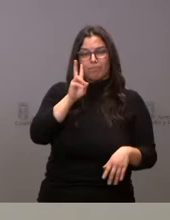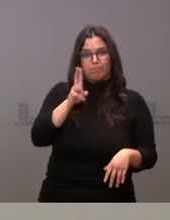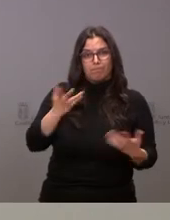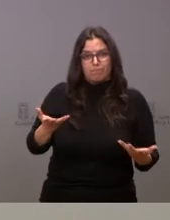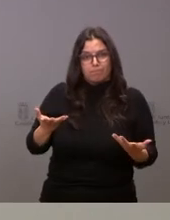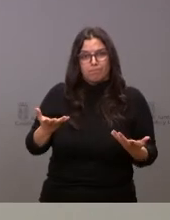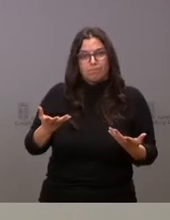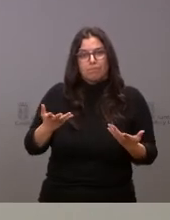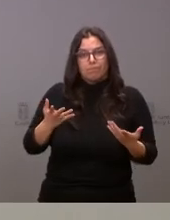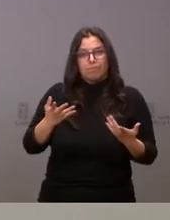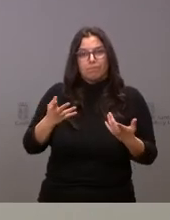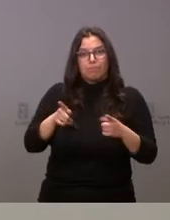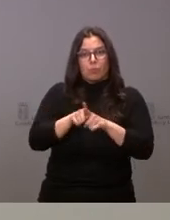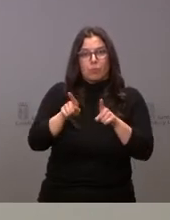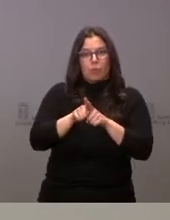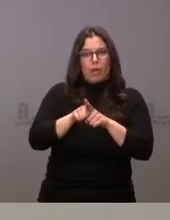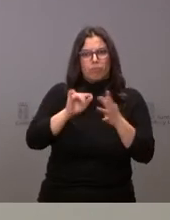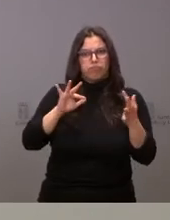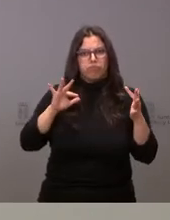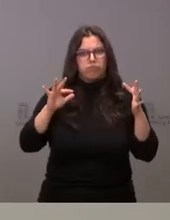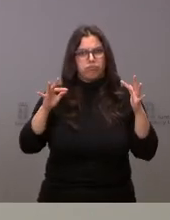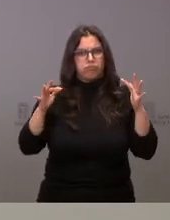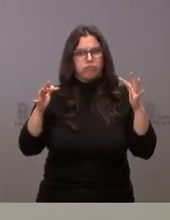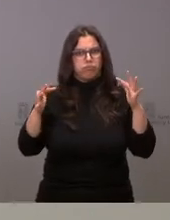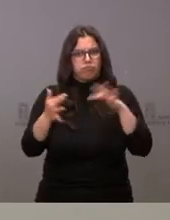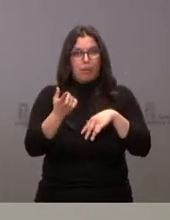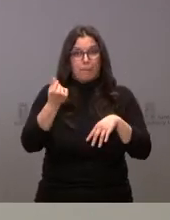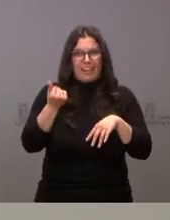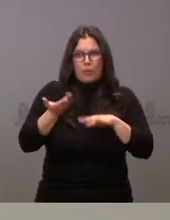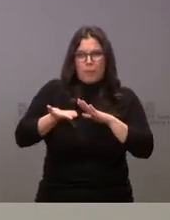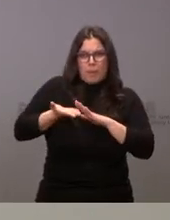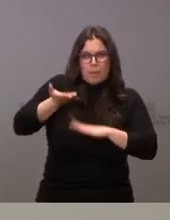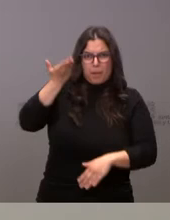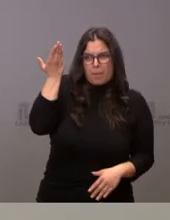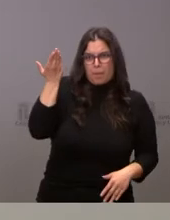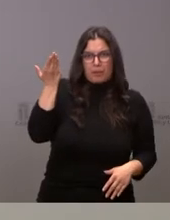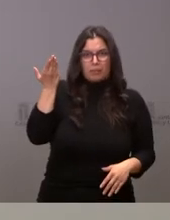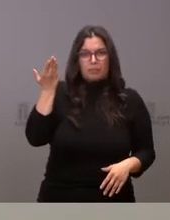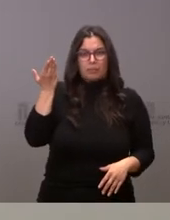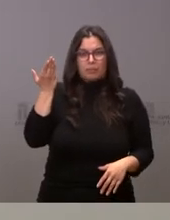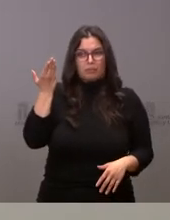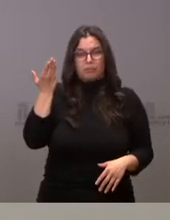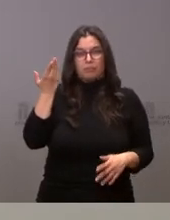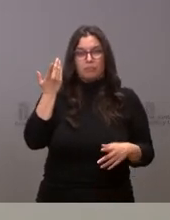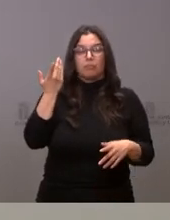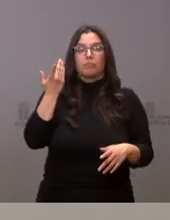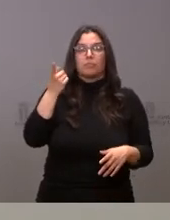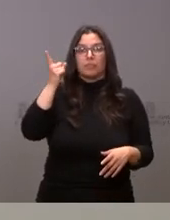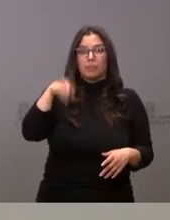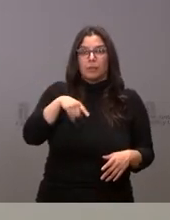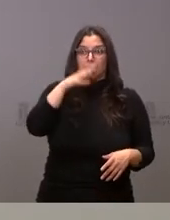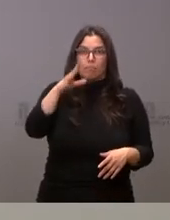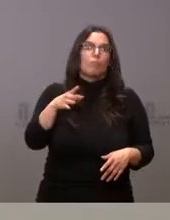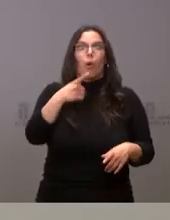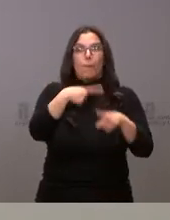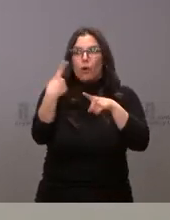de la evolución tan negativa y tan creciente de la inflación, por el impacto de la rotura de stocks